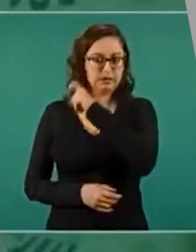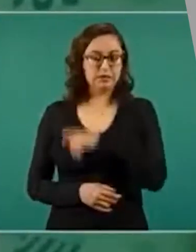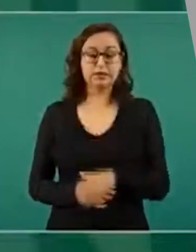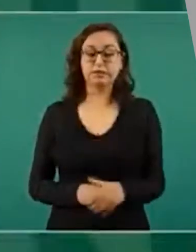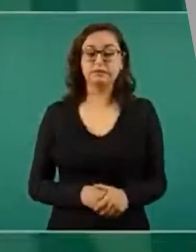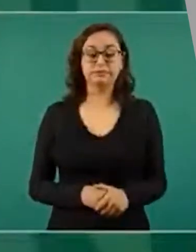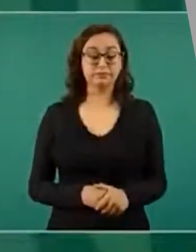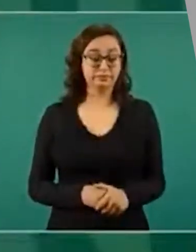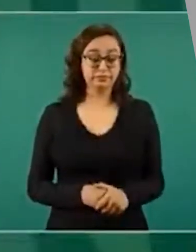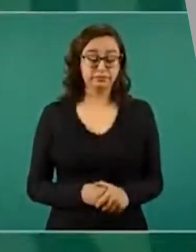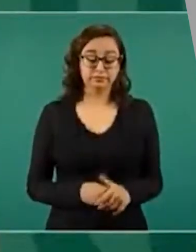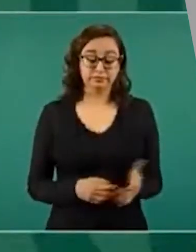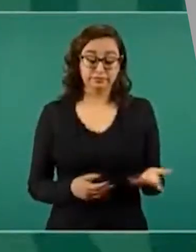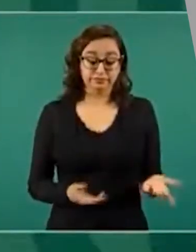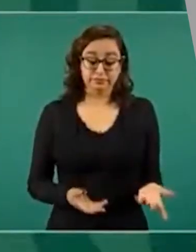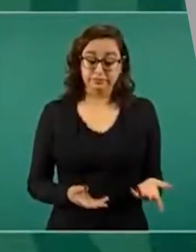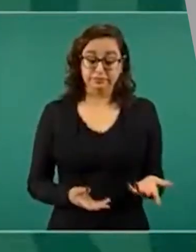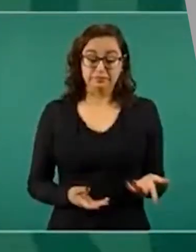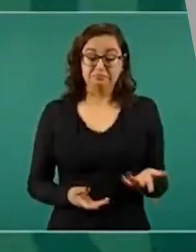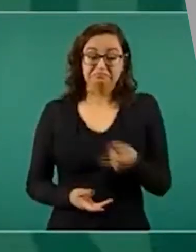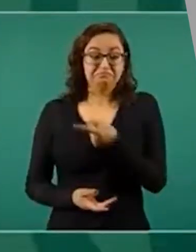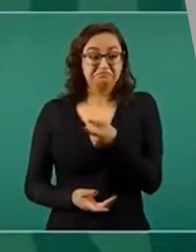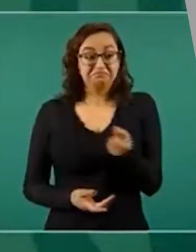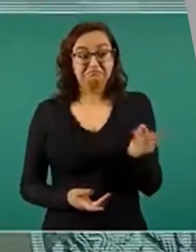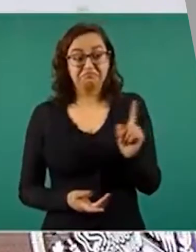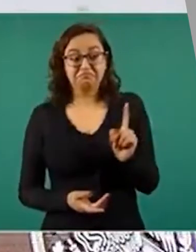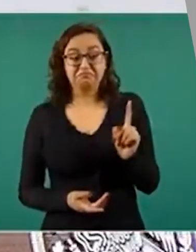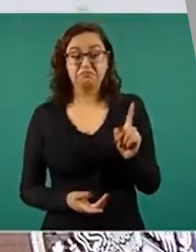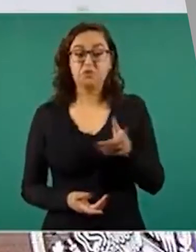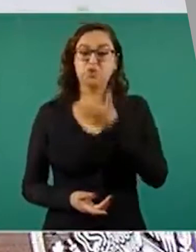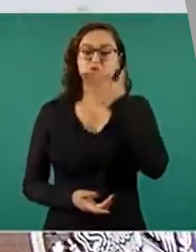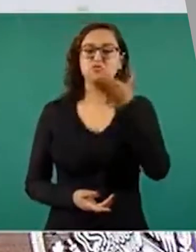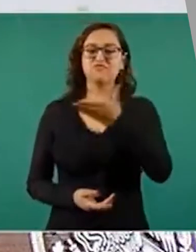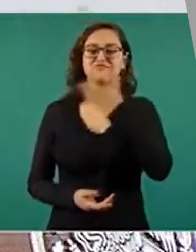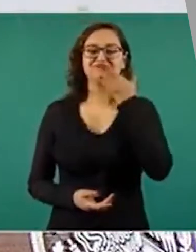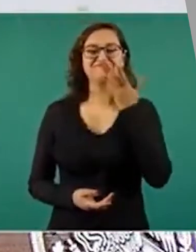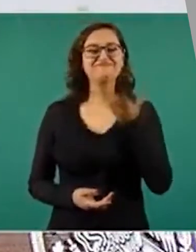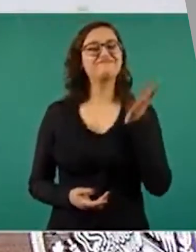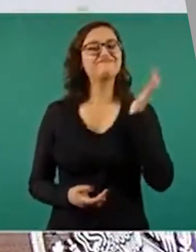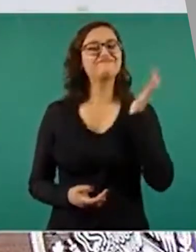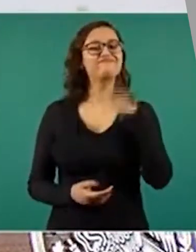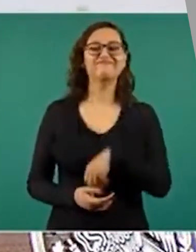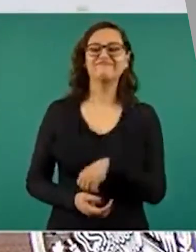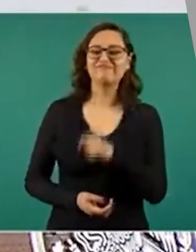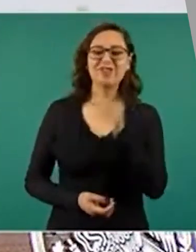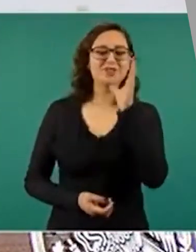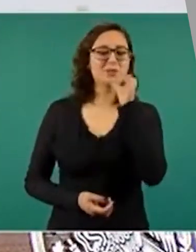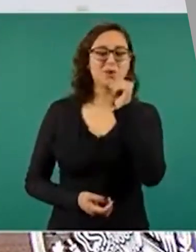decía el finado Héctor Suárez.